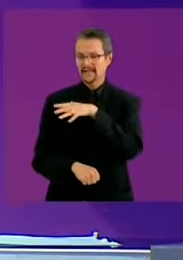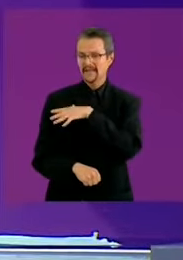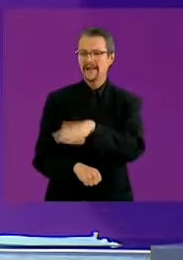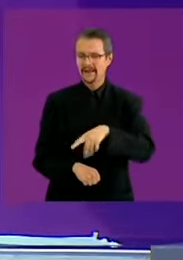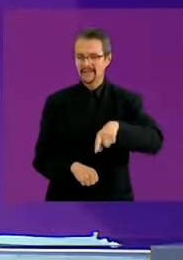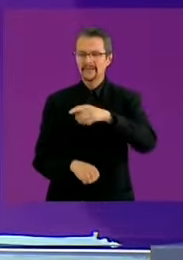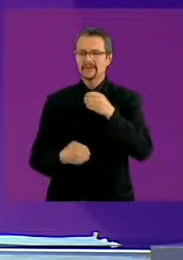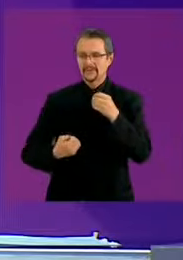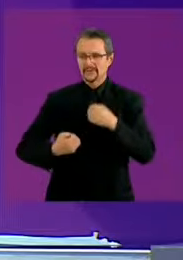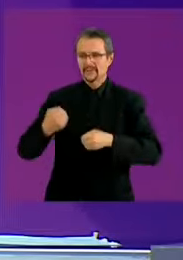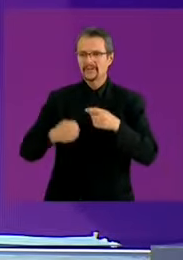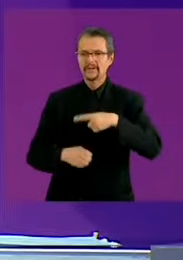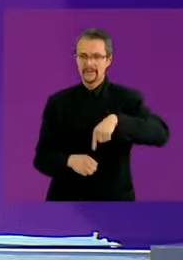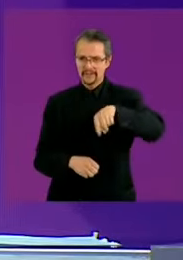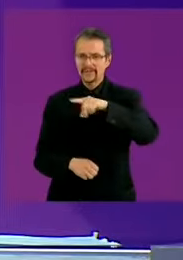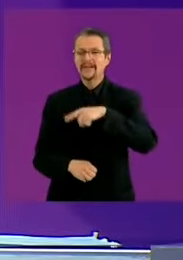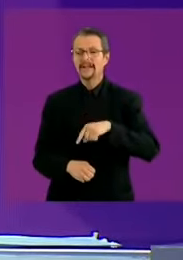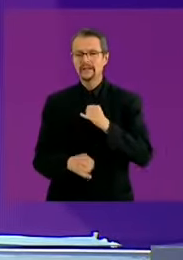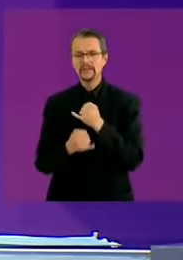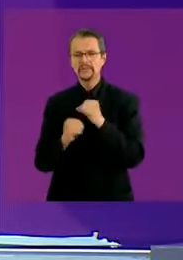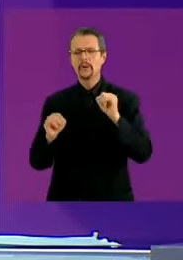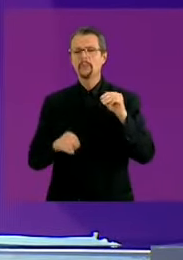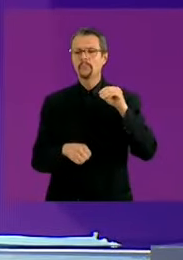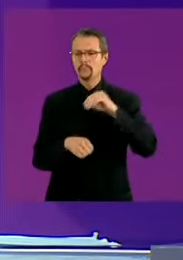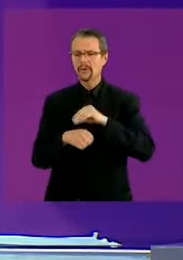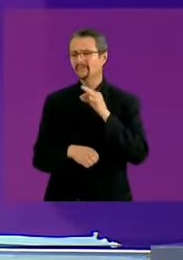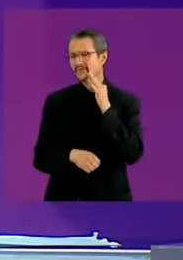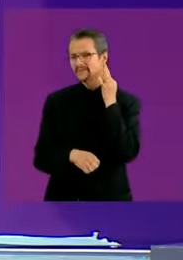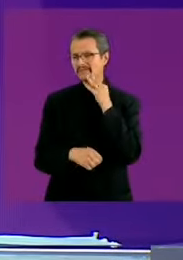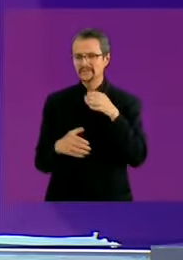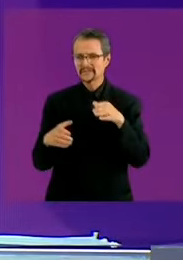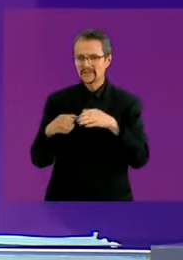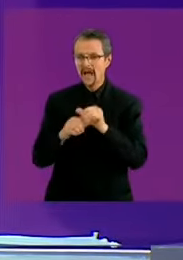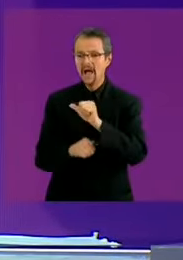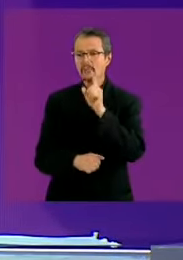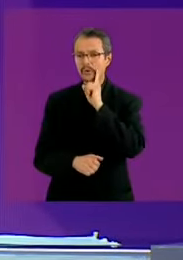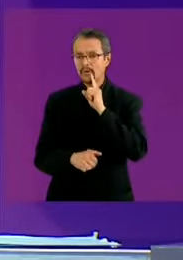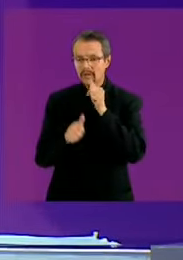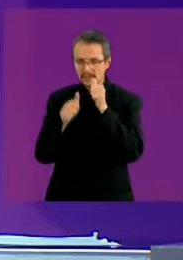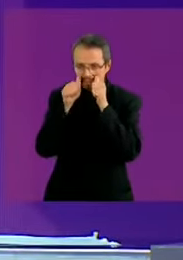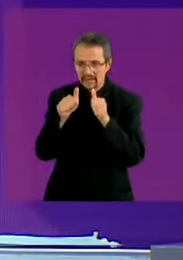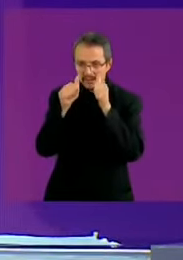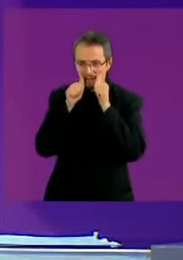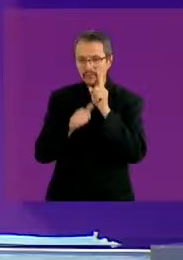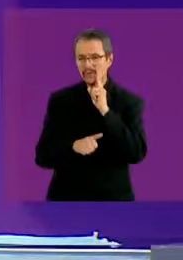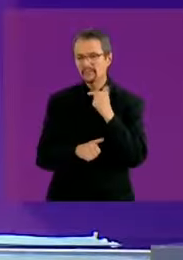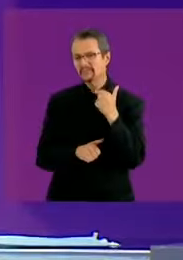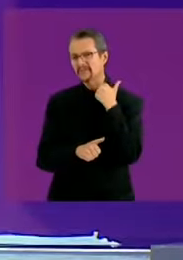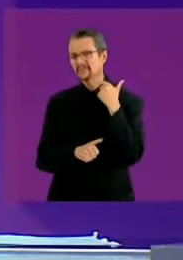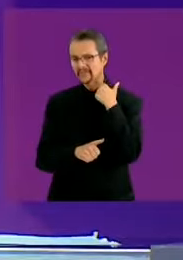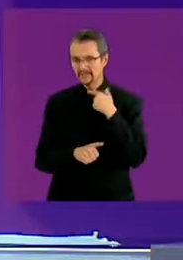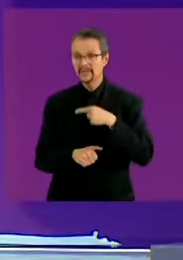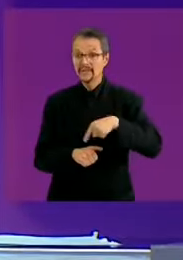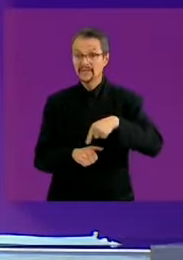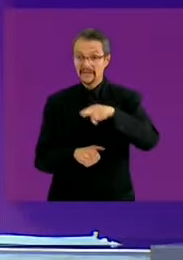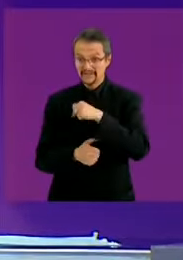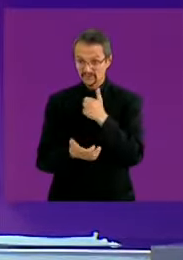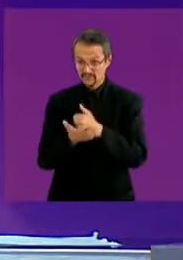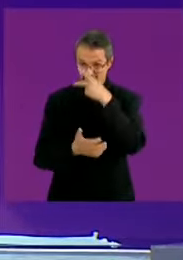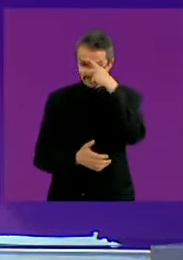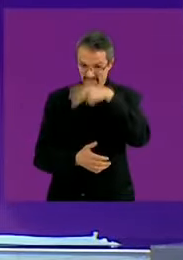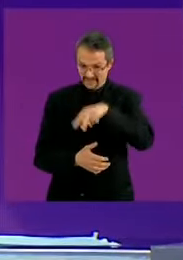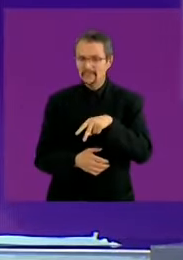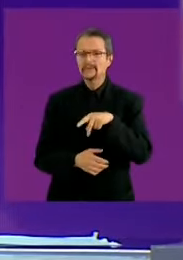creó la Fiscalía Antifeminicidios. Gracias a eso en la Ciudad de México feminicidio que se